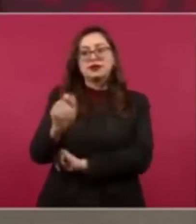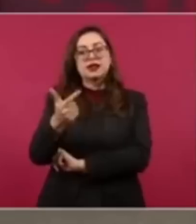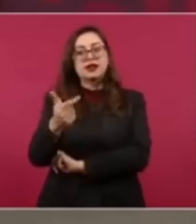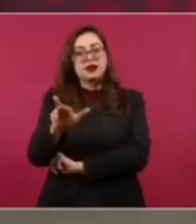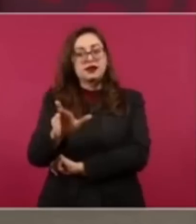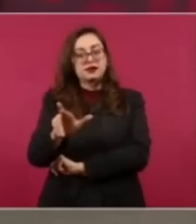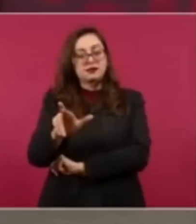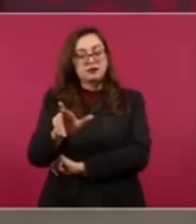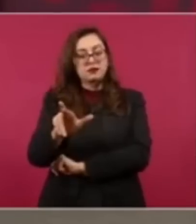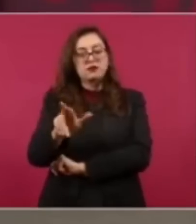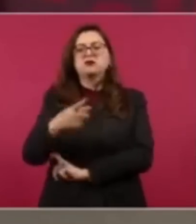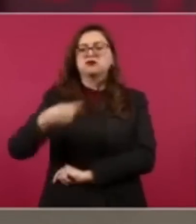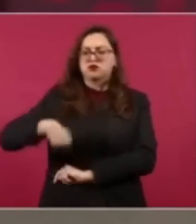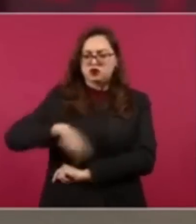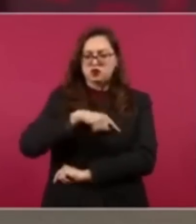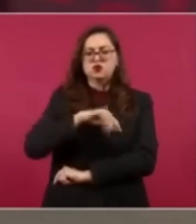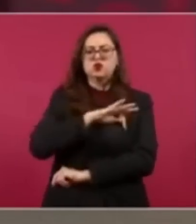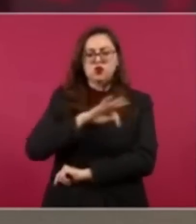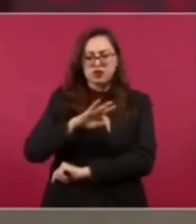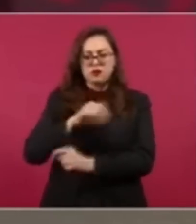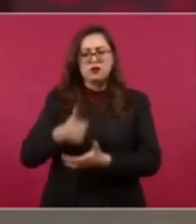y lo vamos a seguir haciendo.